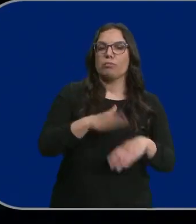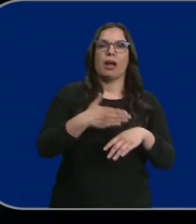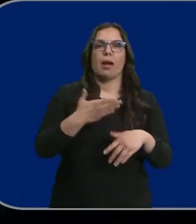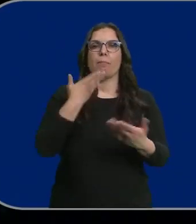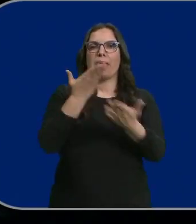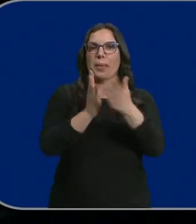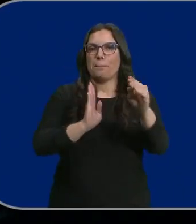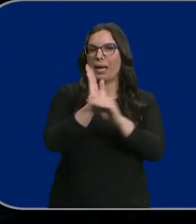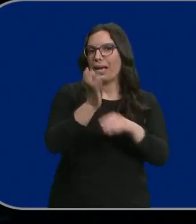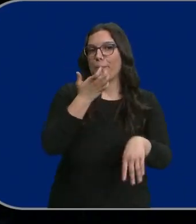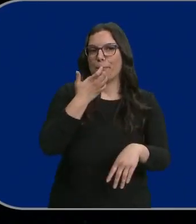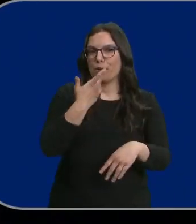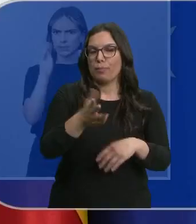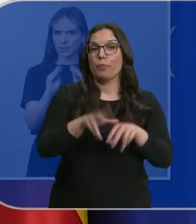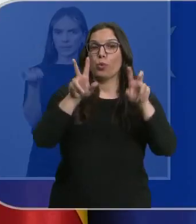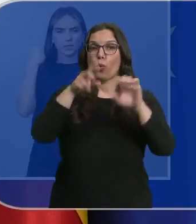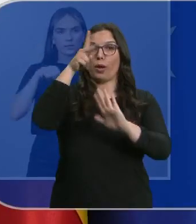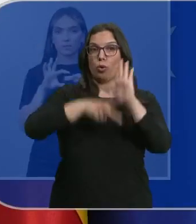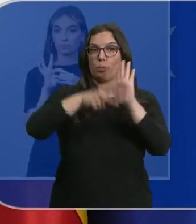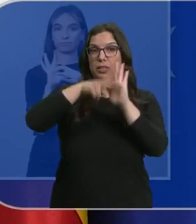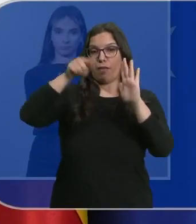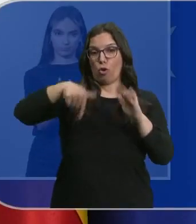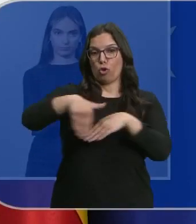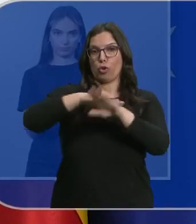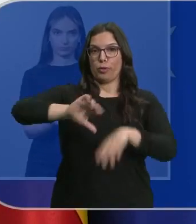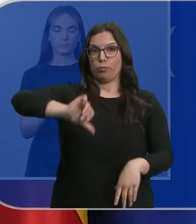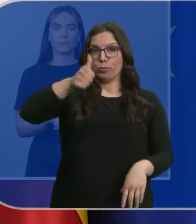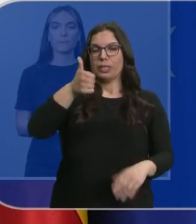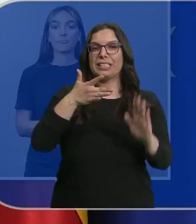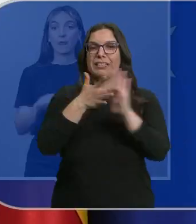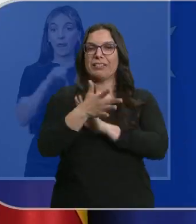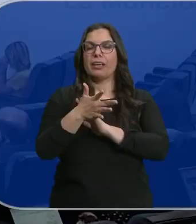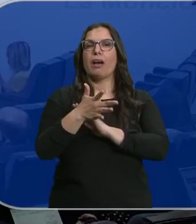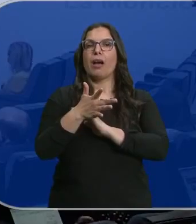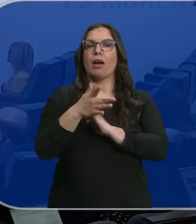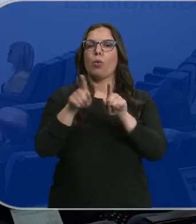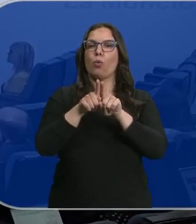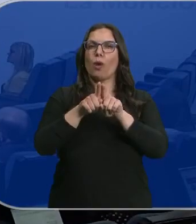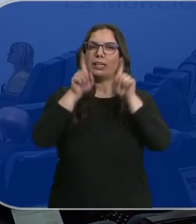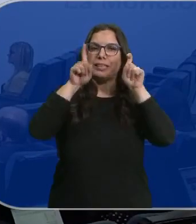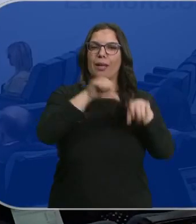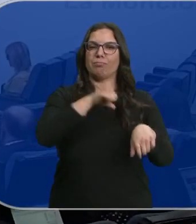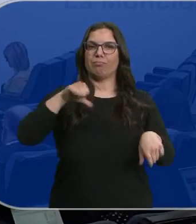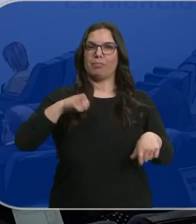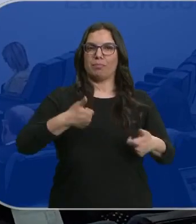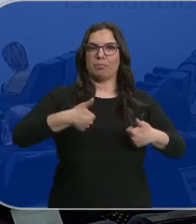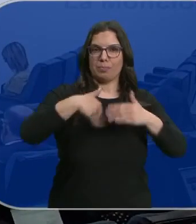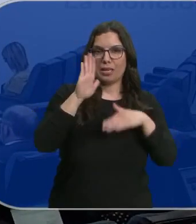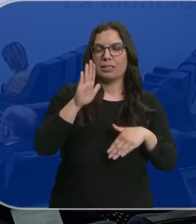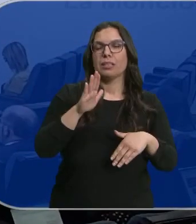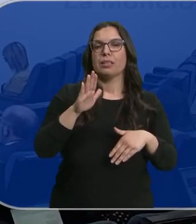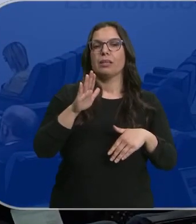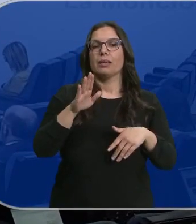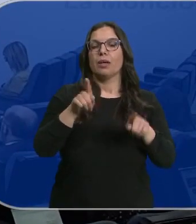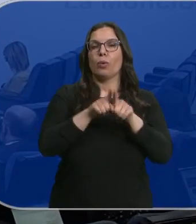hora de solicitar becas de estudio. La nueva norma, aprobada hoy por el gobierno, permite más autonomía pedagógica, que afecta a 140.000 alumnos